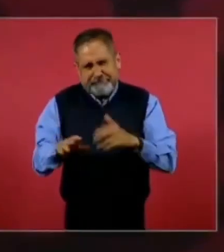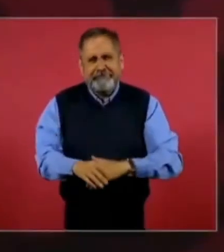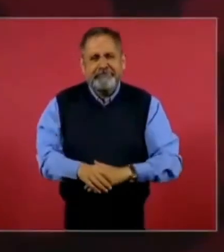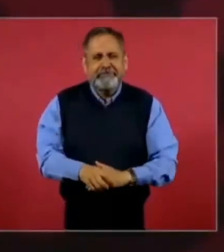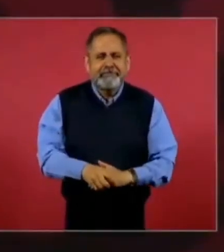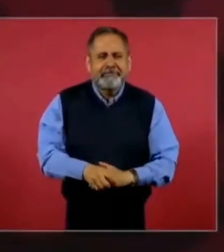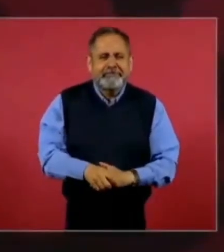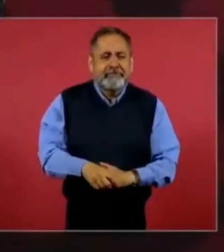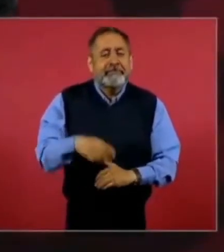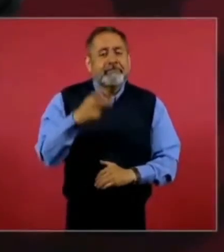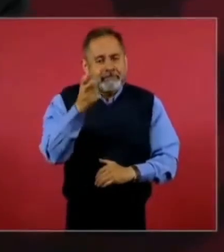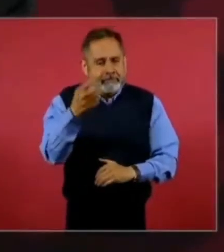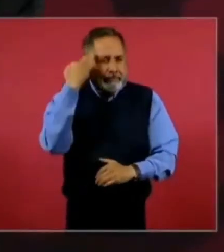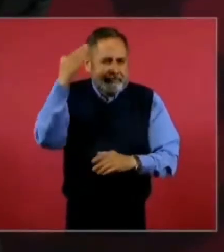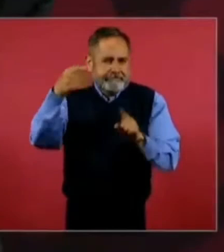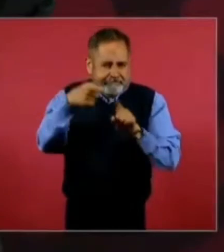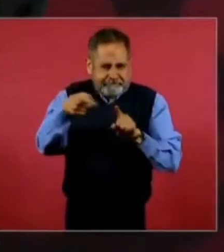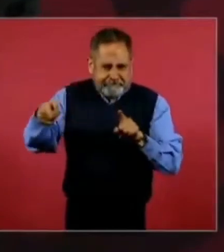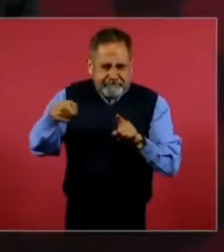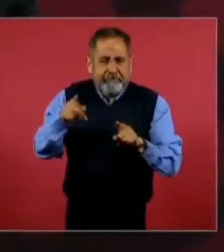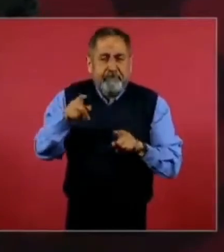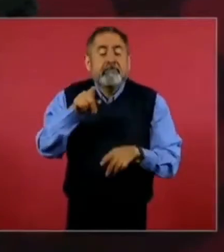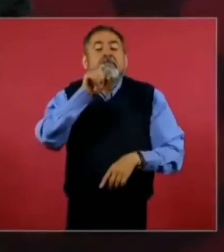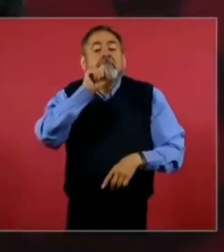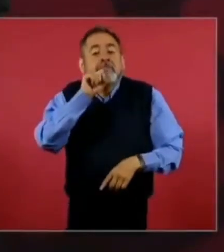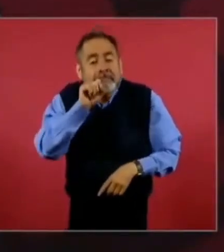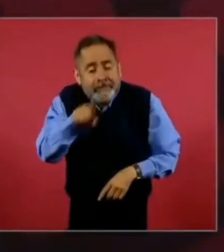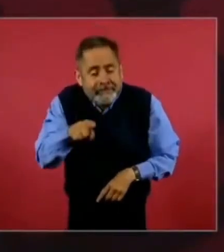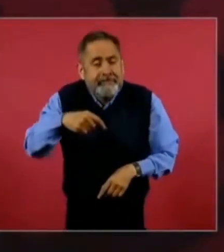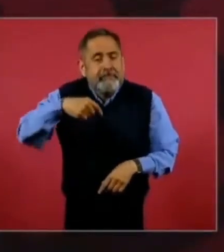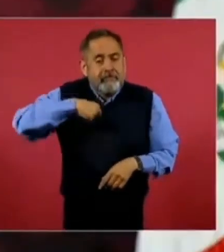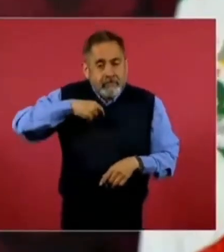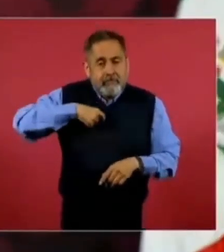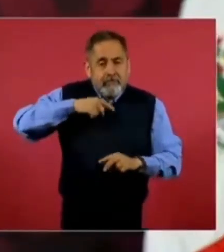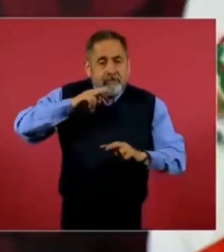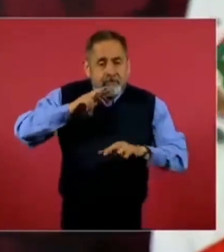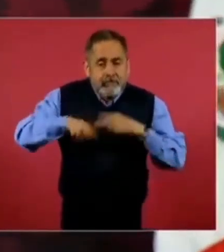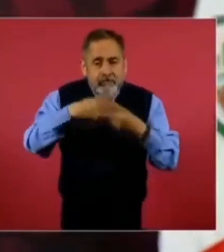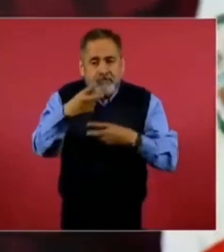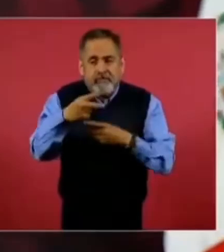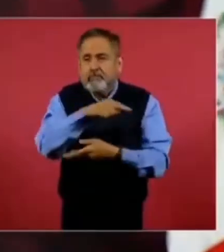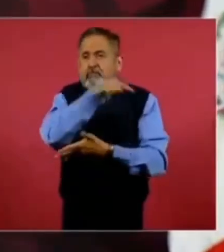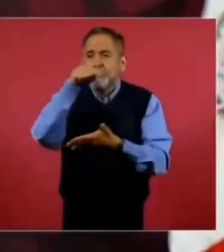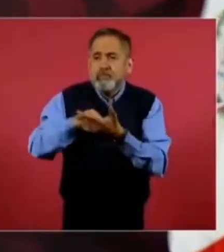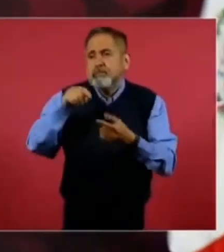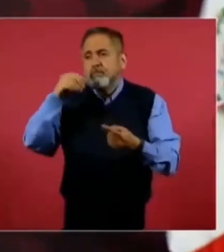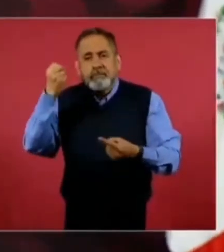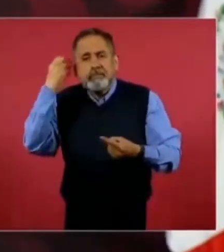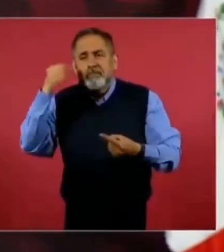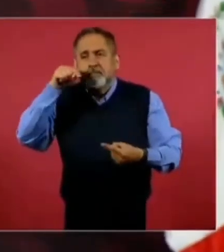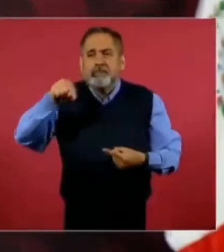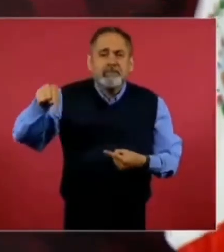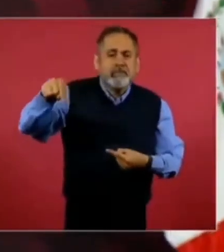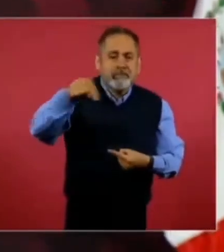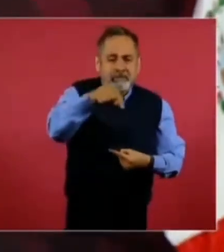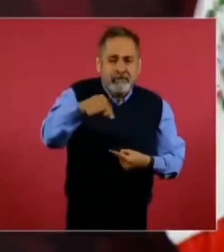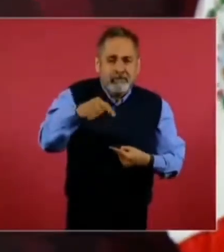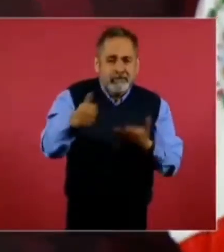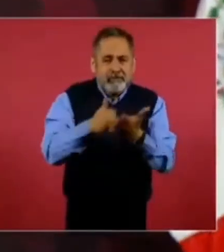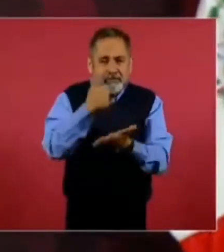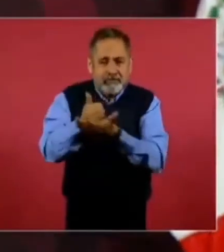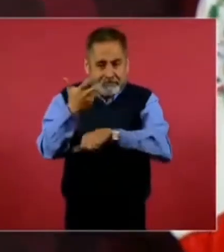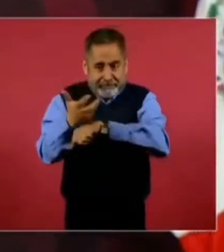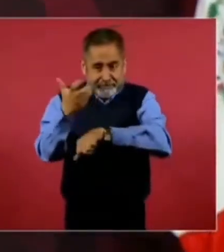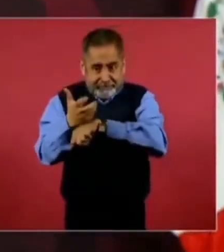En ese periodo, es más, fui a las plazas de las ciudades de Estados